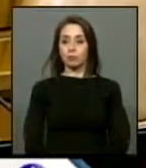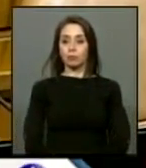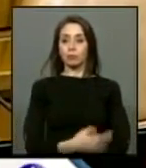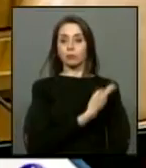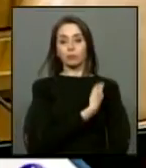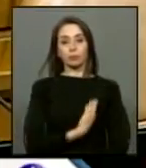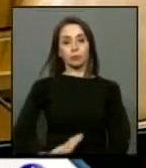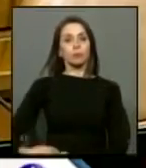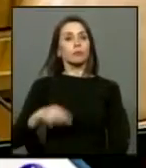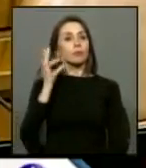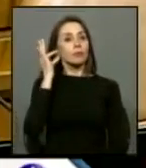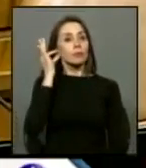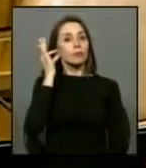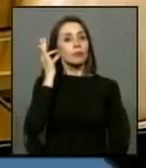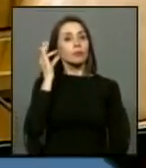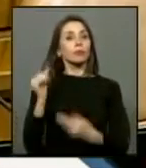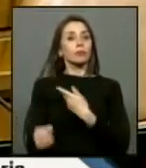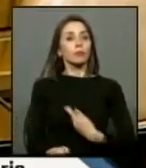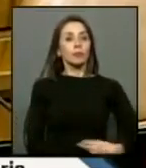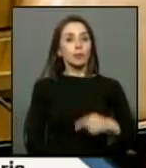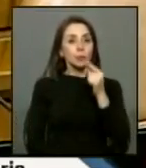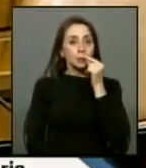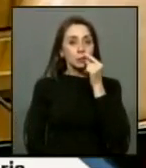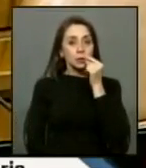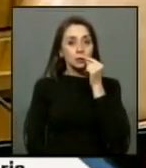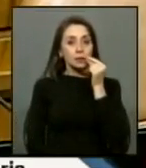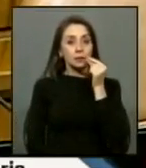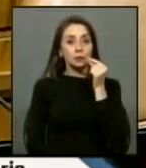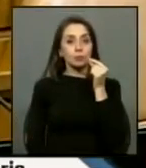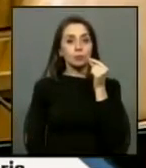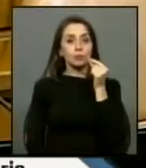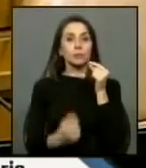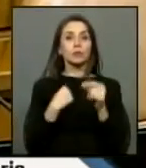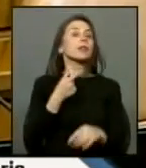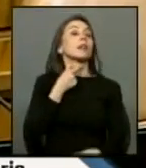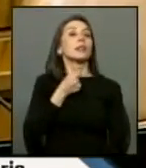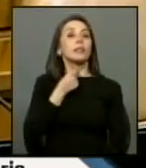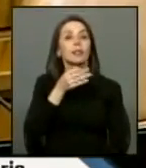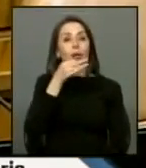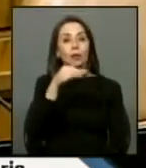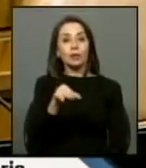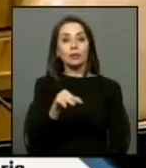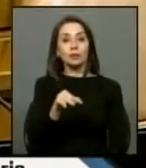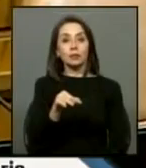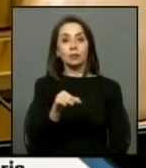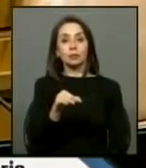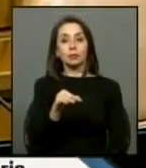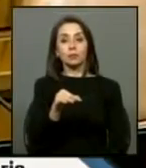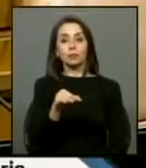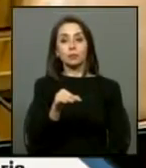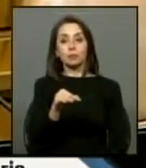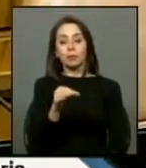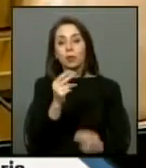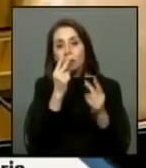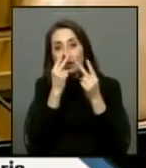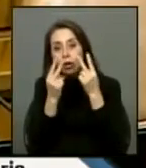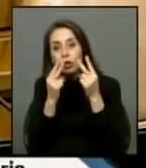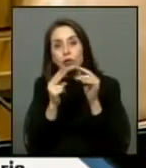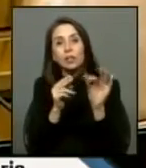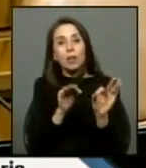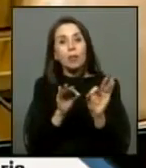Presidenta Presidente quiero señalar que al conocer los detalles